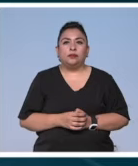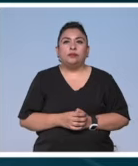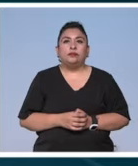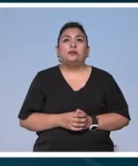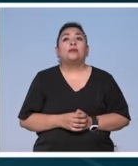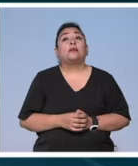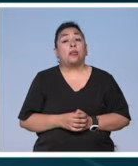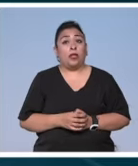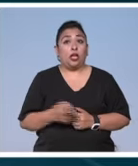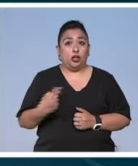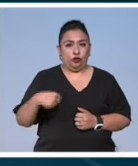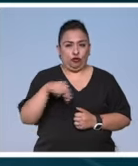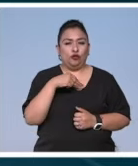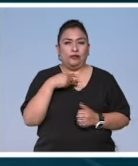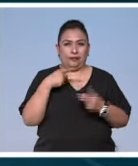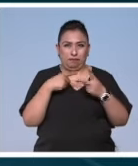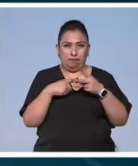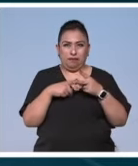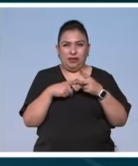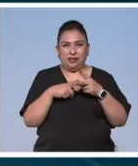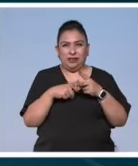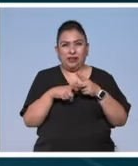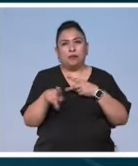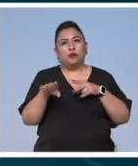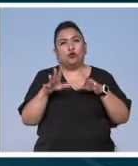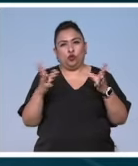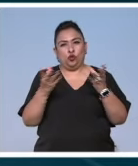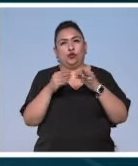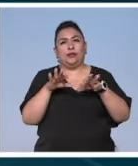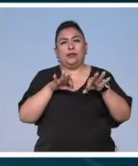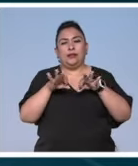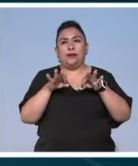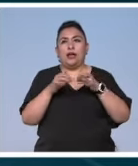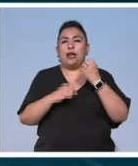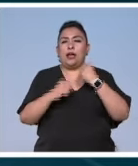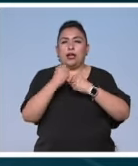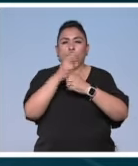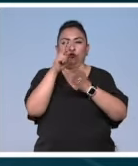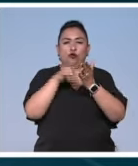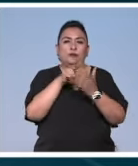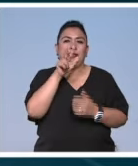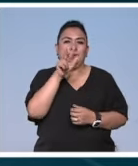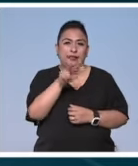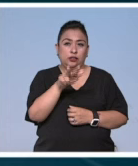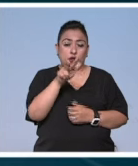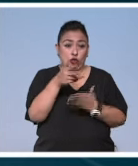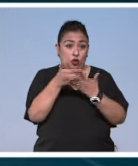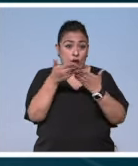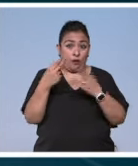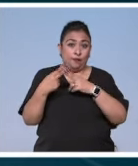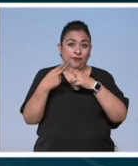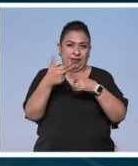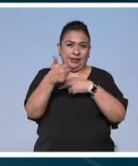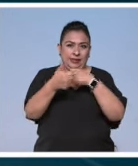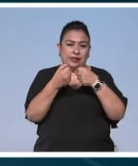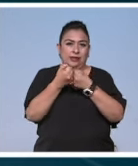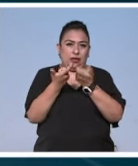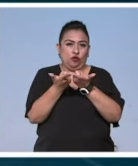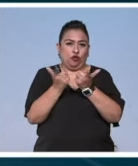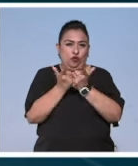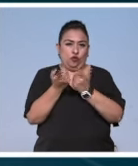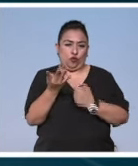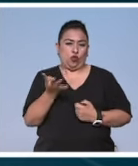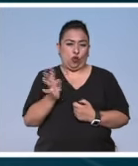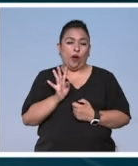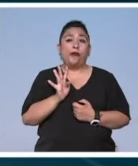Pues nosotras iniciamos a trabajar juntas en 2018. Este año vamos a cumplir seis años como agrupación